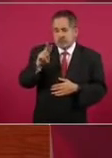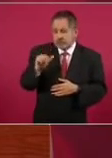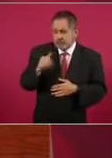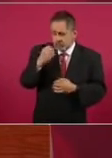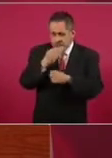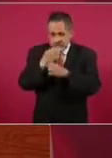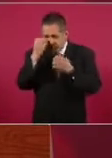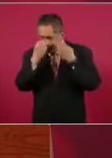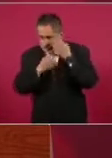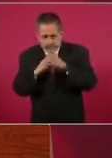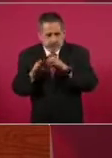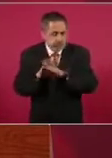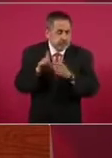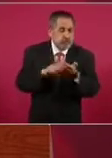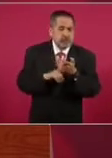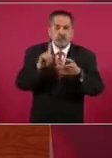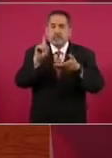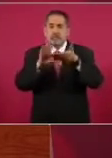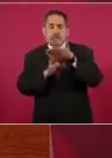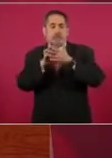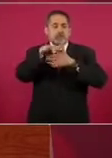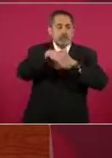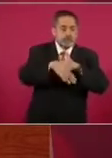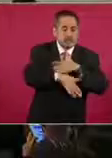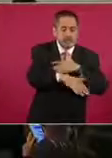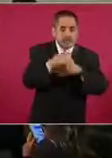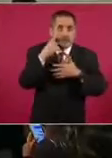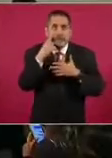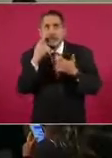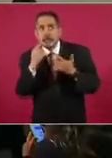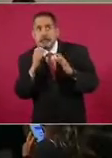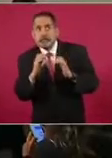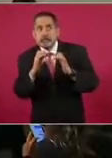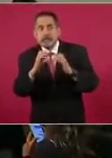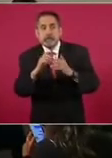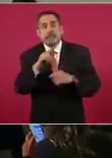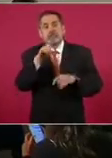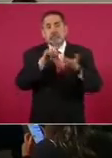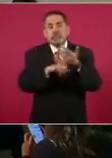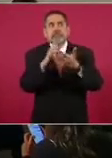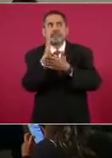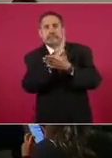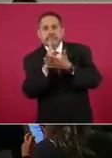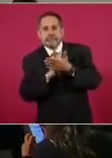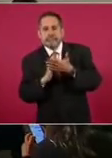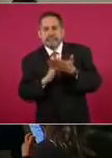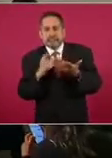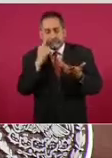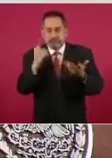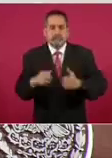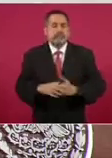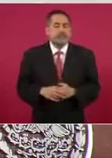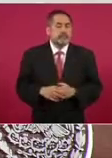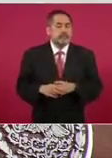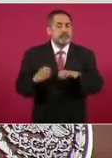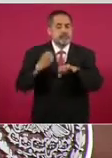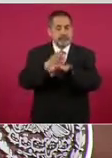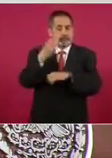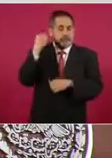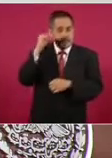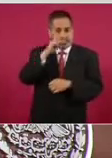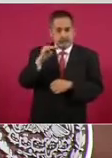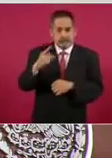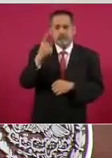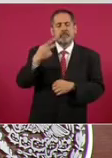evaluación de la presa Trojes por la presencia de grietas. En el estado de Michoacán, un